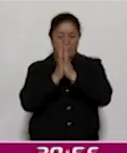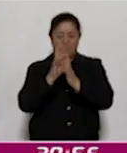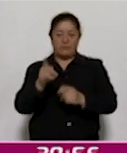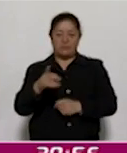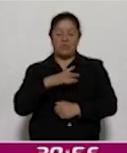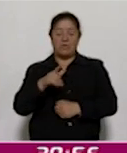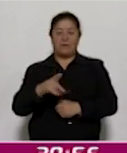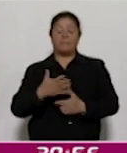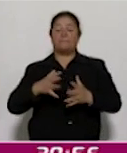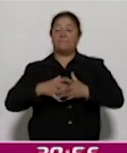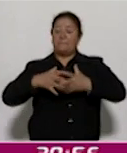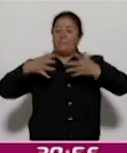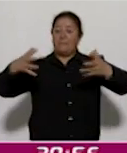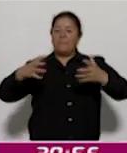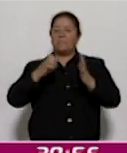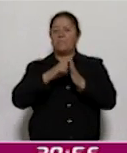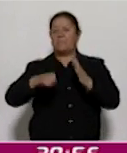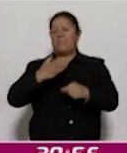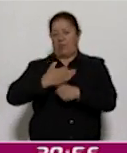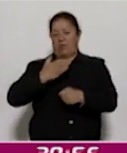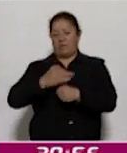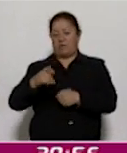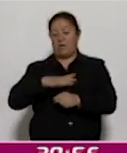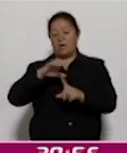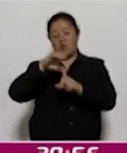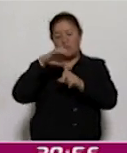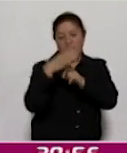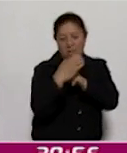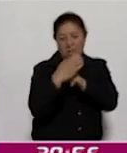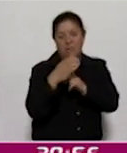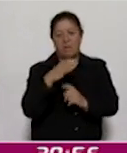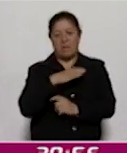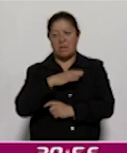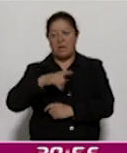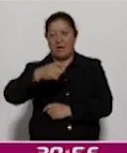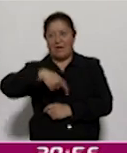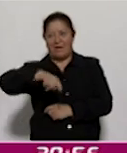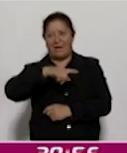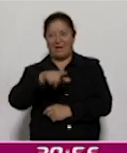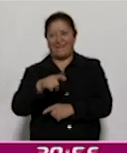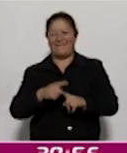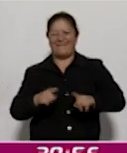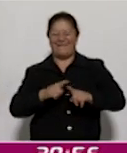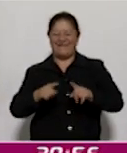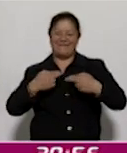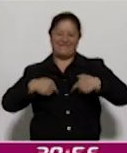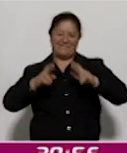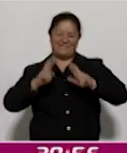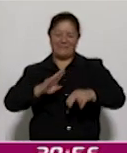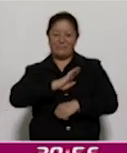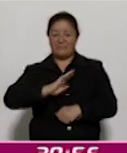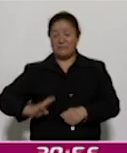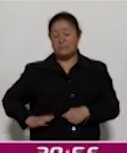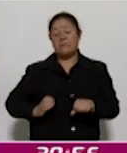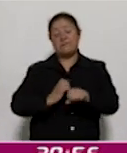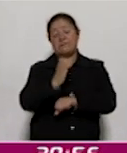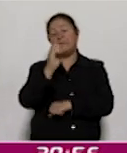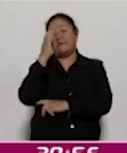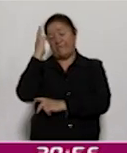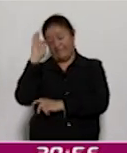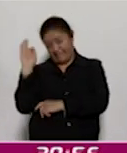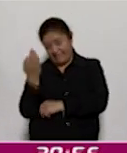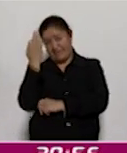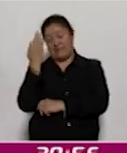ciudadana en escala macro, digamos, como por ejemplo ahora este comité que se integra por una serie de representantes municipales, estatales, federales.